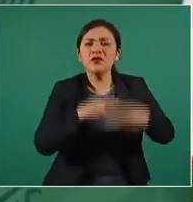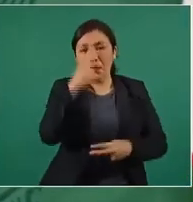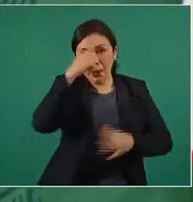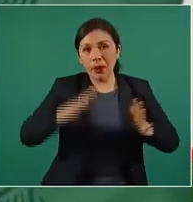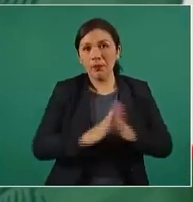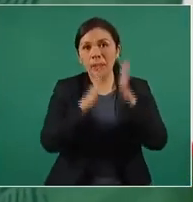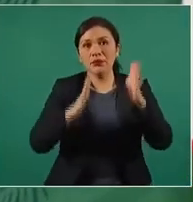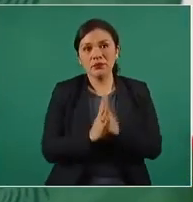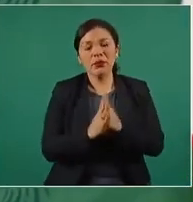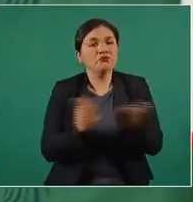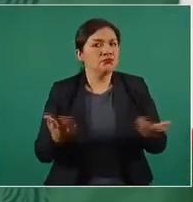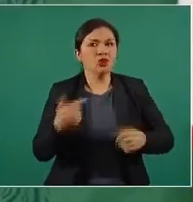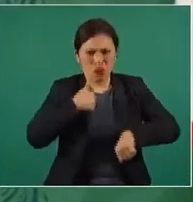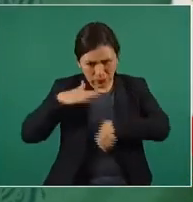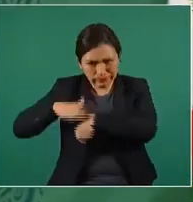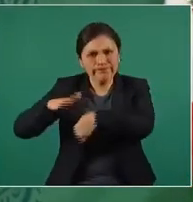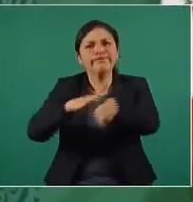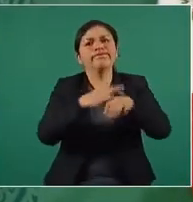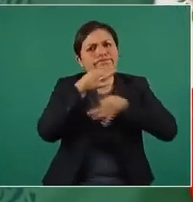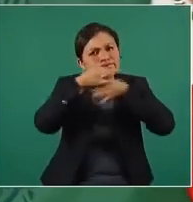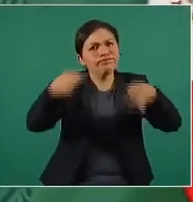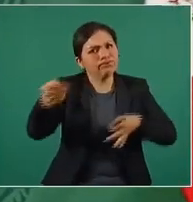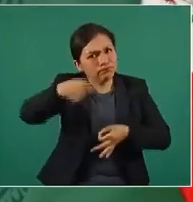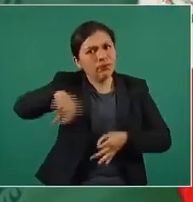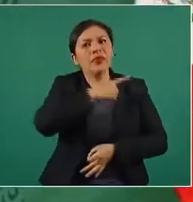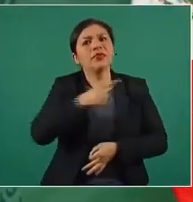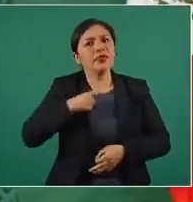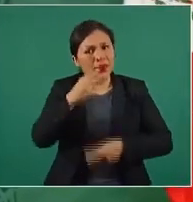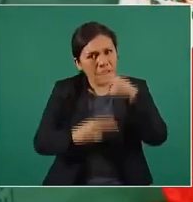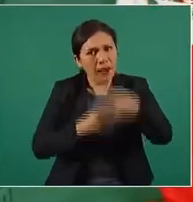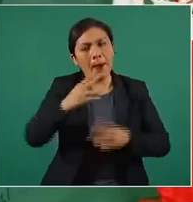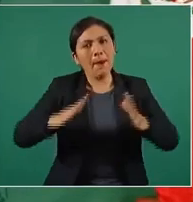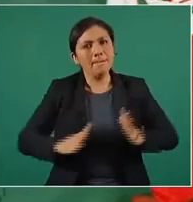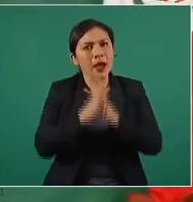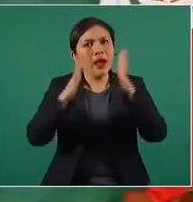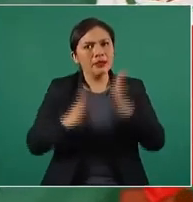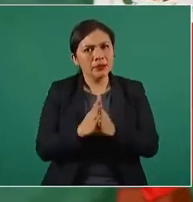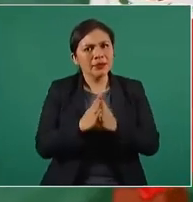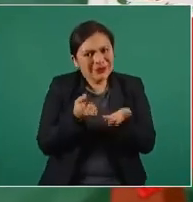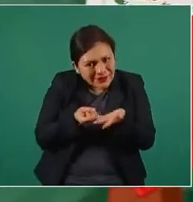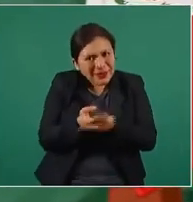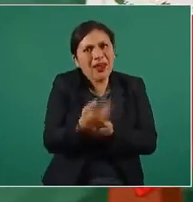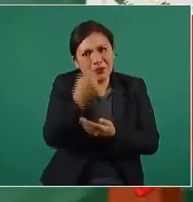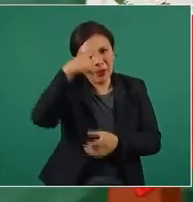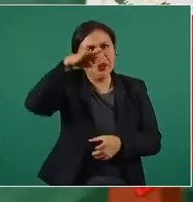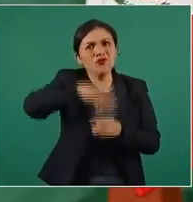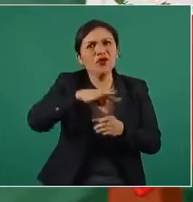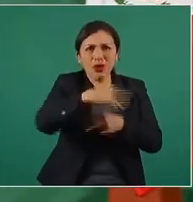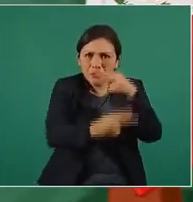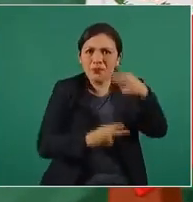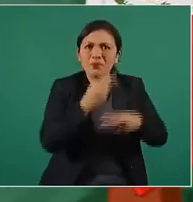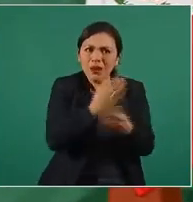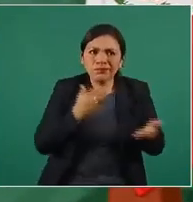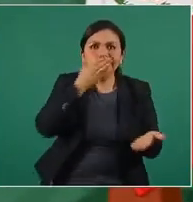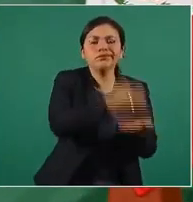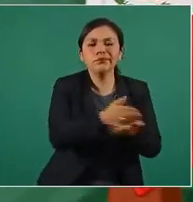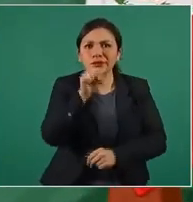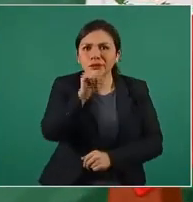Y llamo a que participe la gente, que salga a participar,